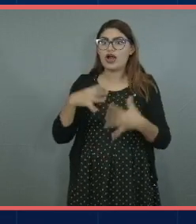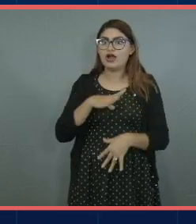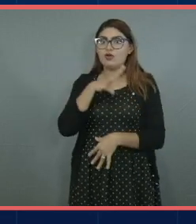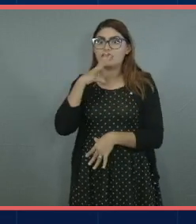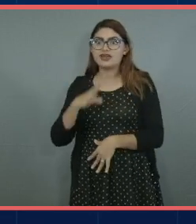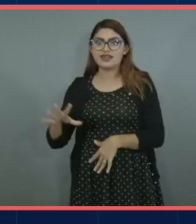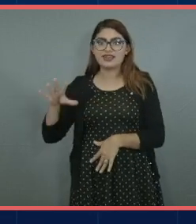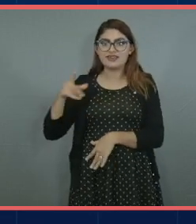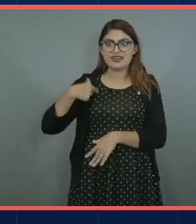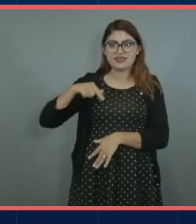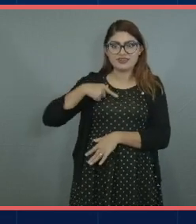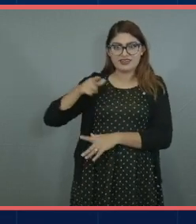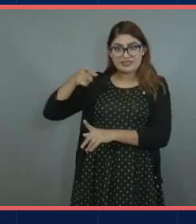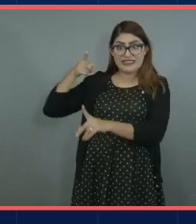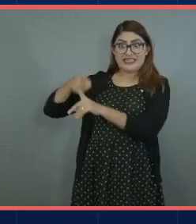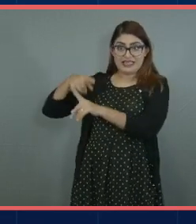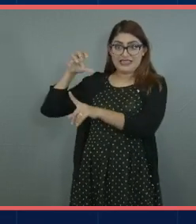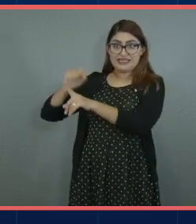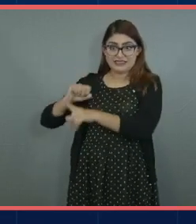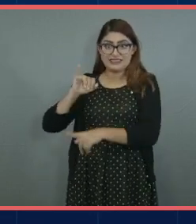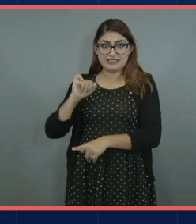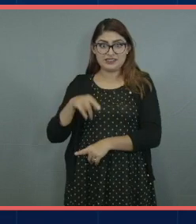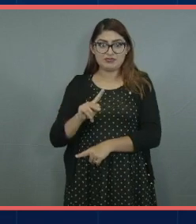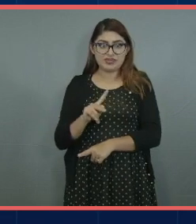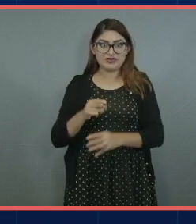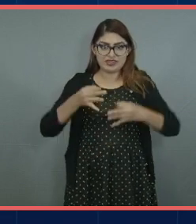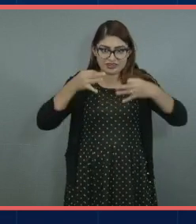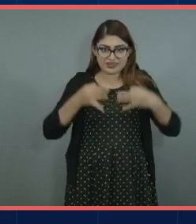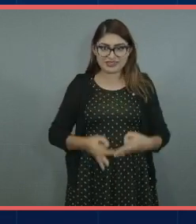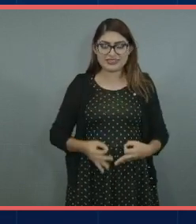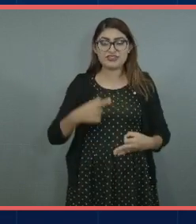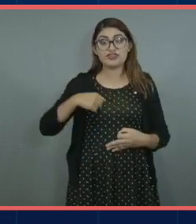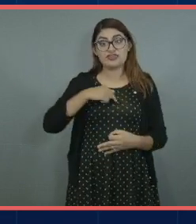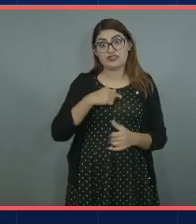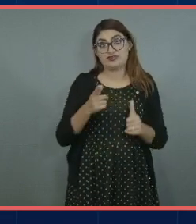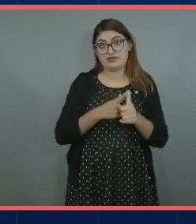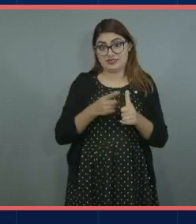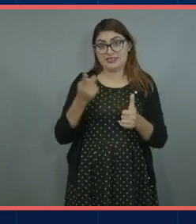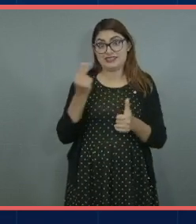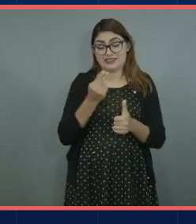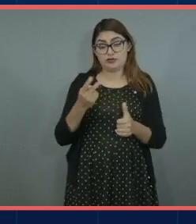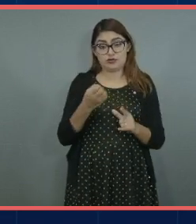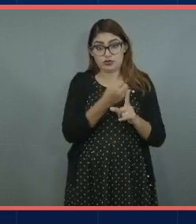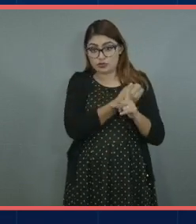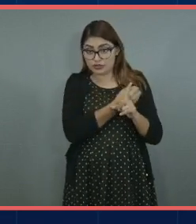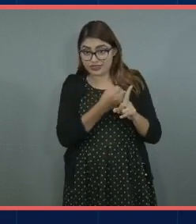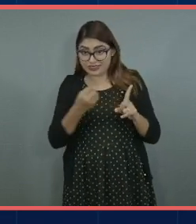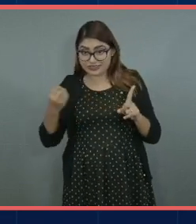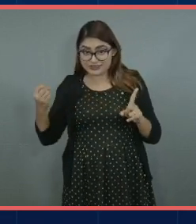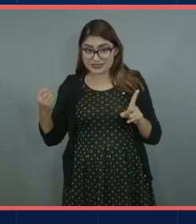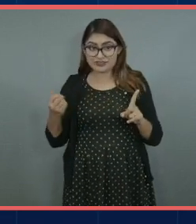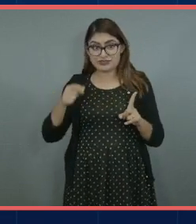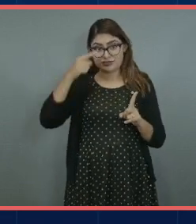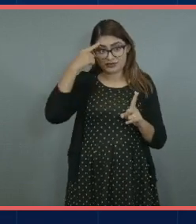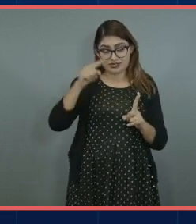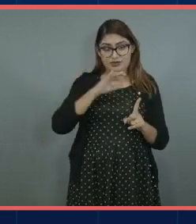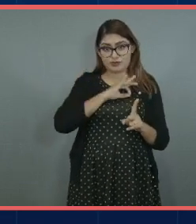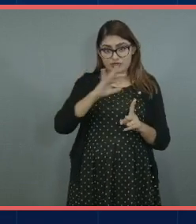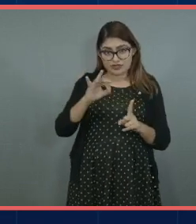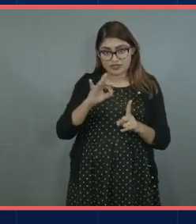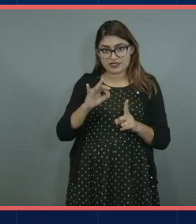podamos llegar hasta allá pero la realidad es que tenemos que ser pues muy organizados muy disciplinados para para llegar hasta hasta donde queremos estar